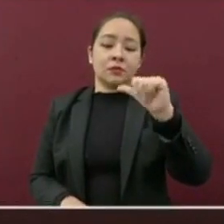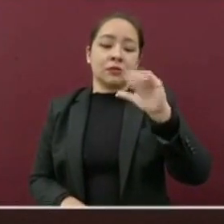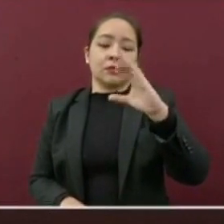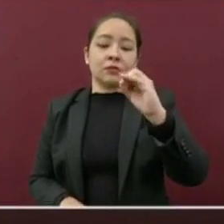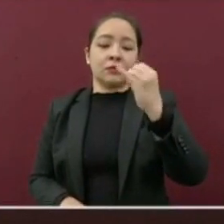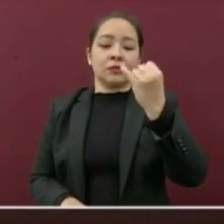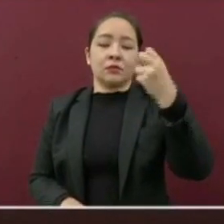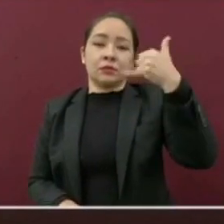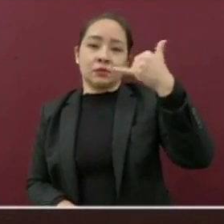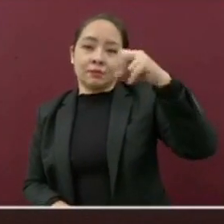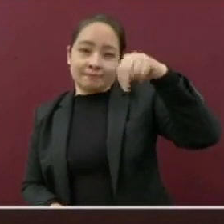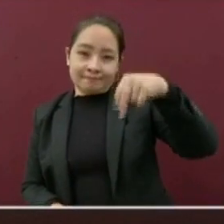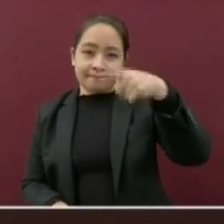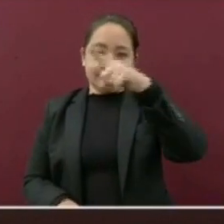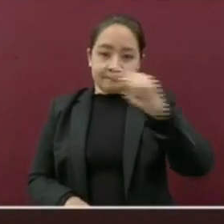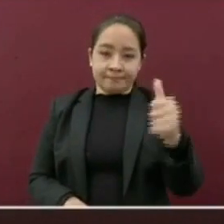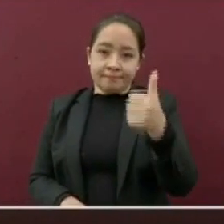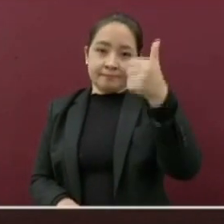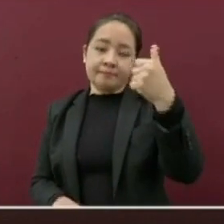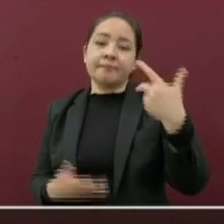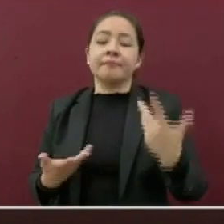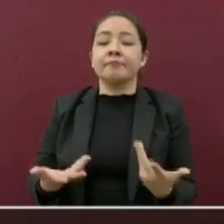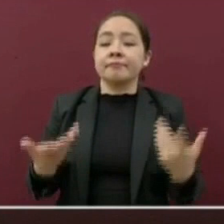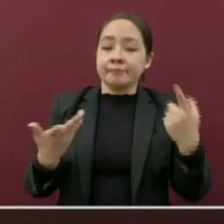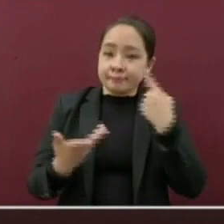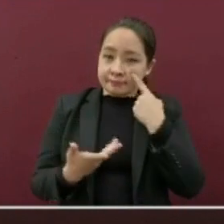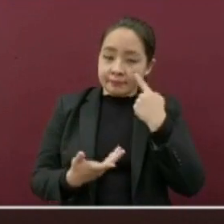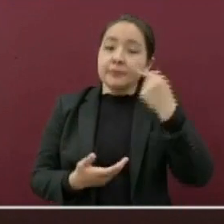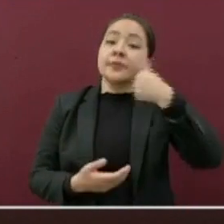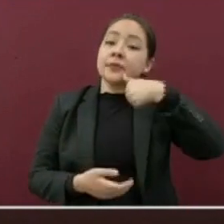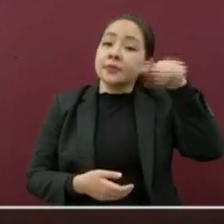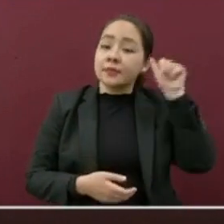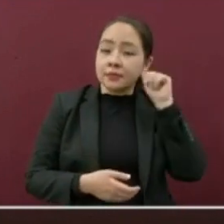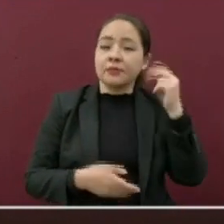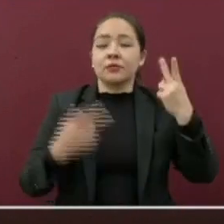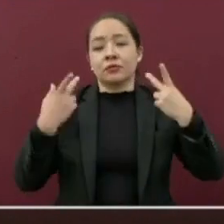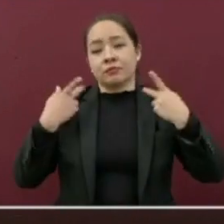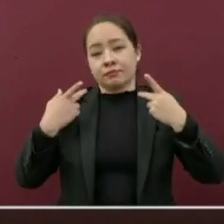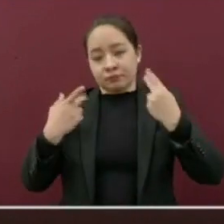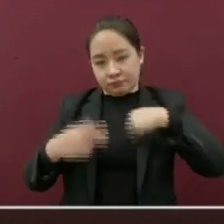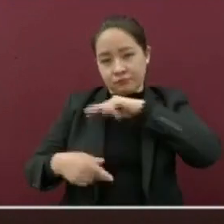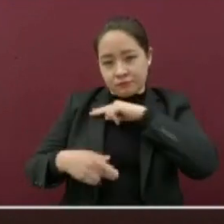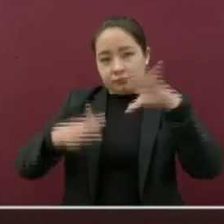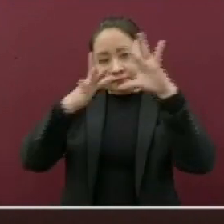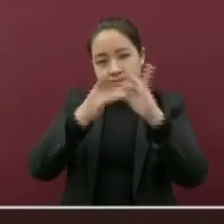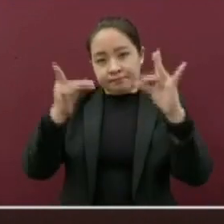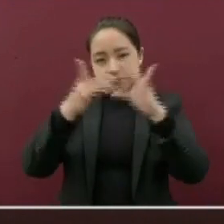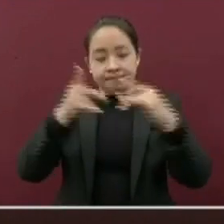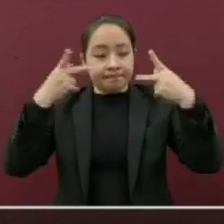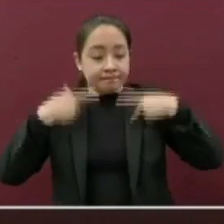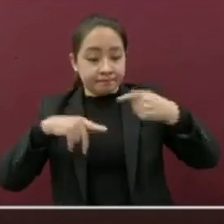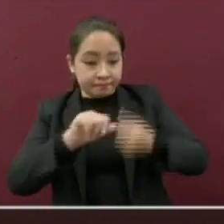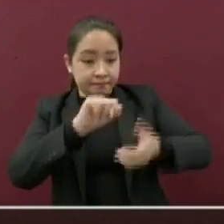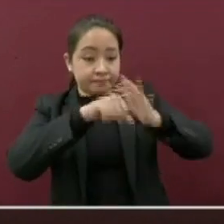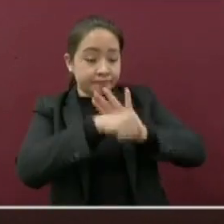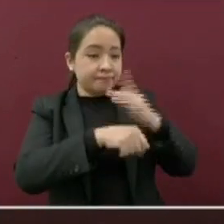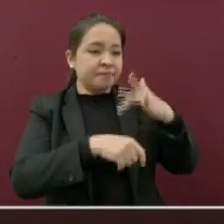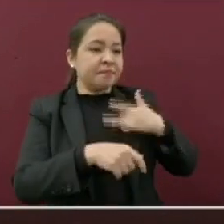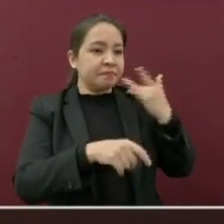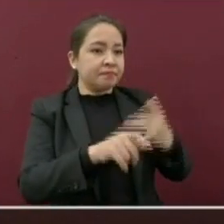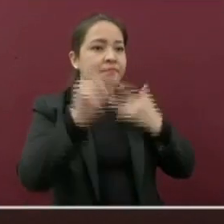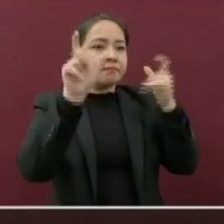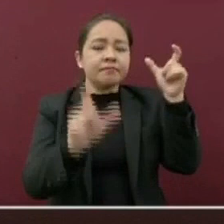la conferencia de ayer comentábamos los diferentes síntomas que los pacientes positivos a COVID-19 pueden tener.